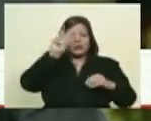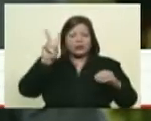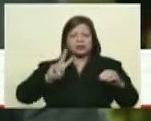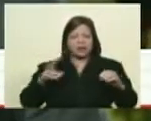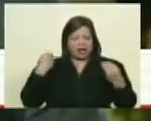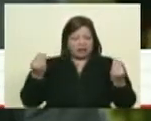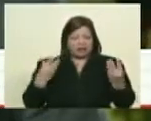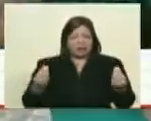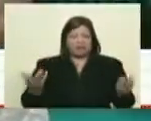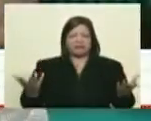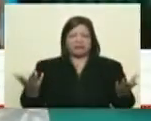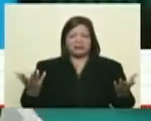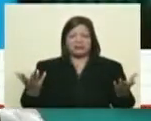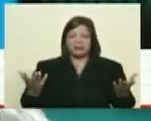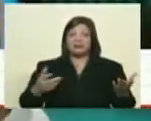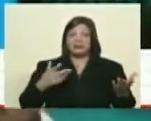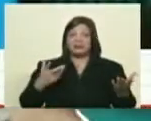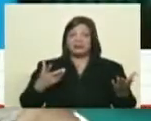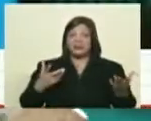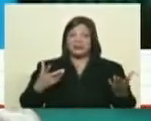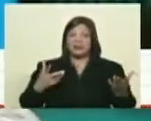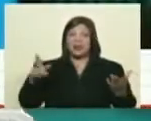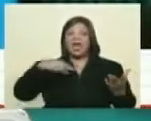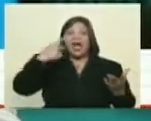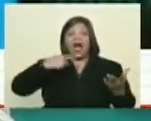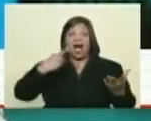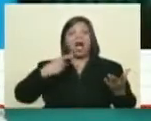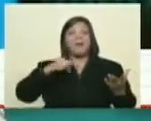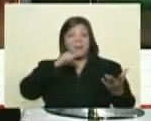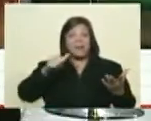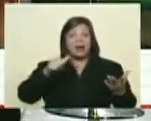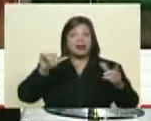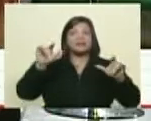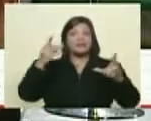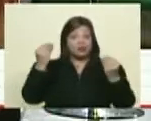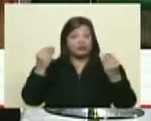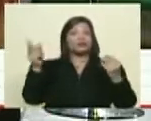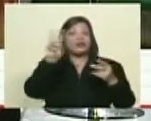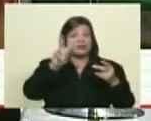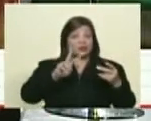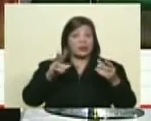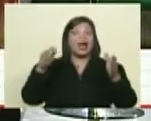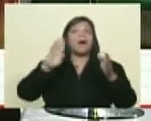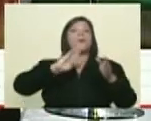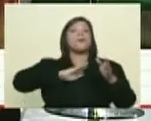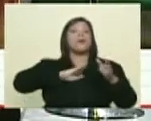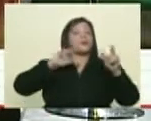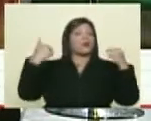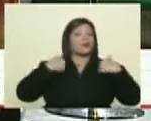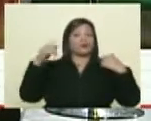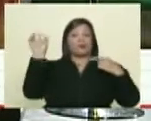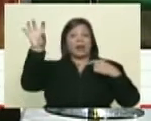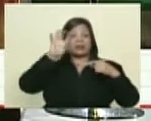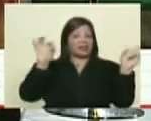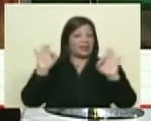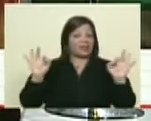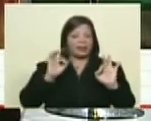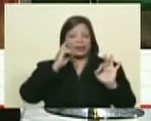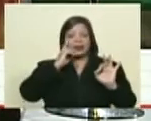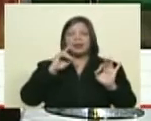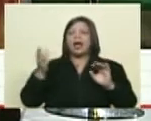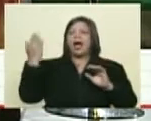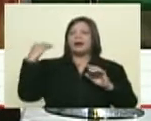o saben más de Venezuela que de sus propios países en algunas ocasiones recientemente hubo una muy polémica entrevista entre